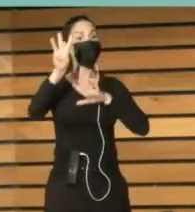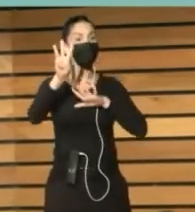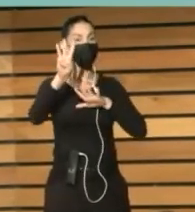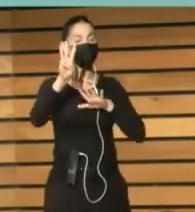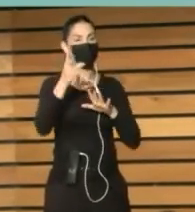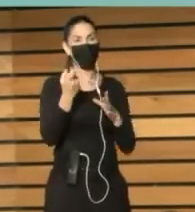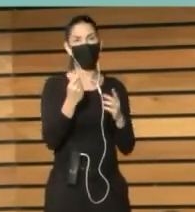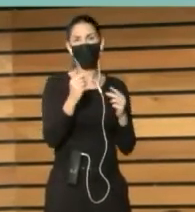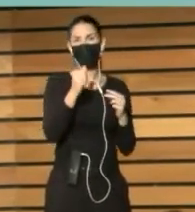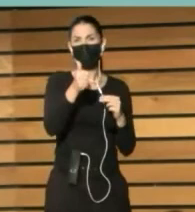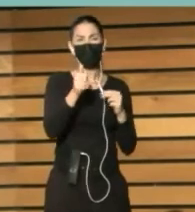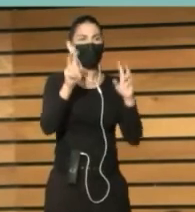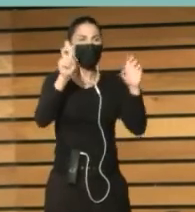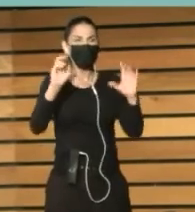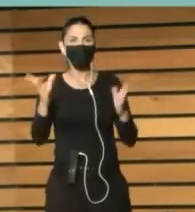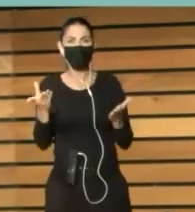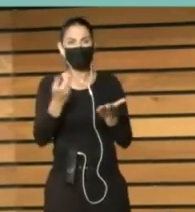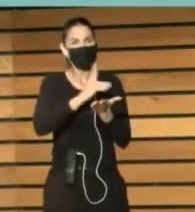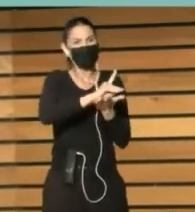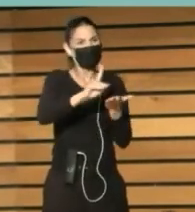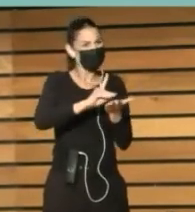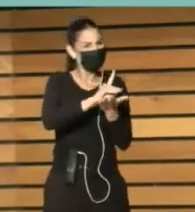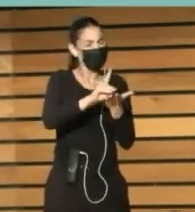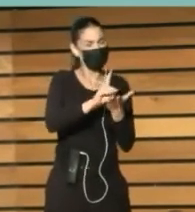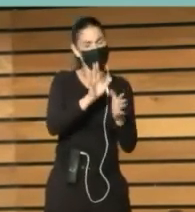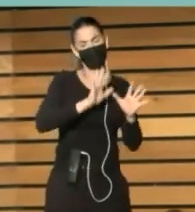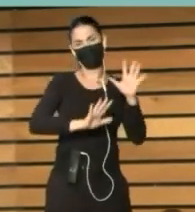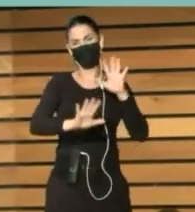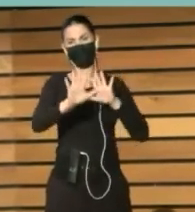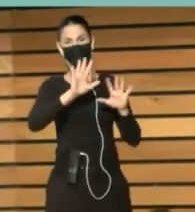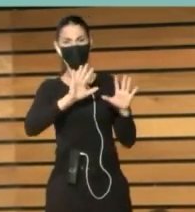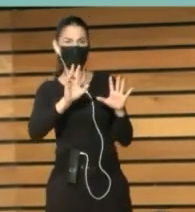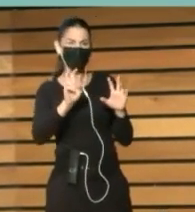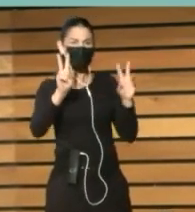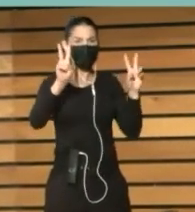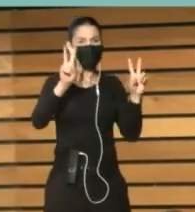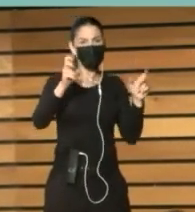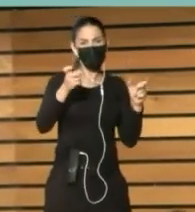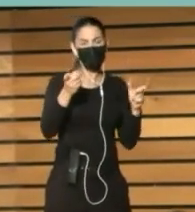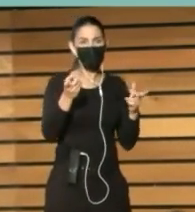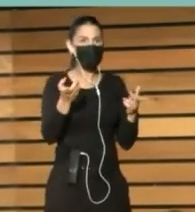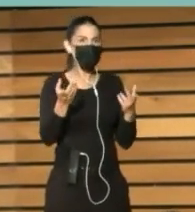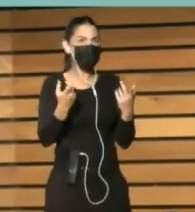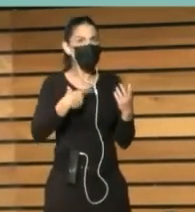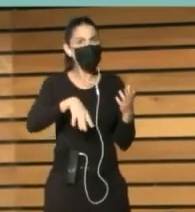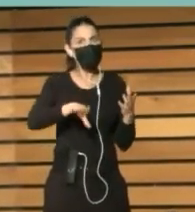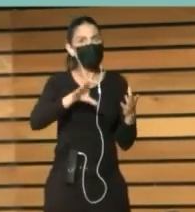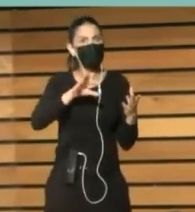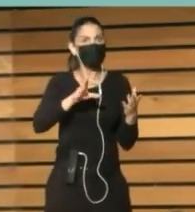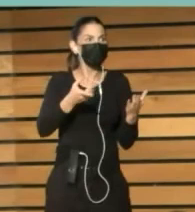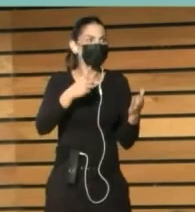escuchado Acerca de la digitalización Todavía no se hablaba Mucho de eso Diez años más tarde